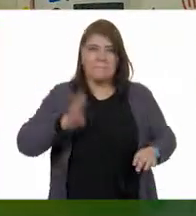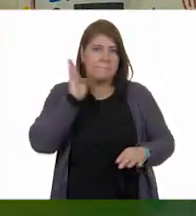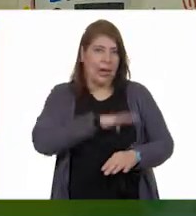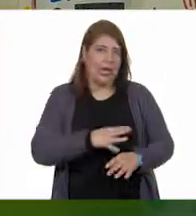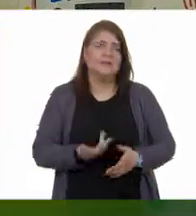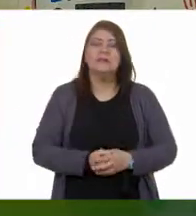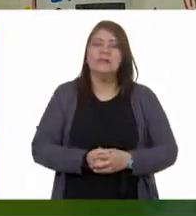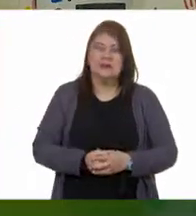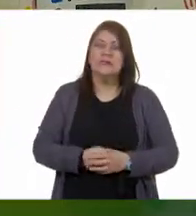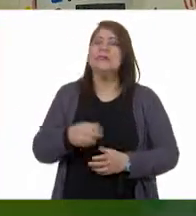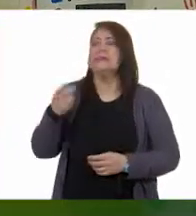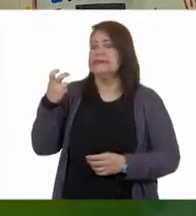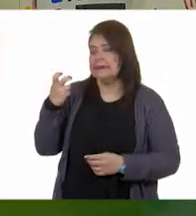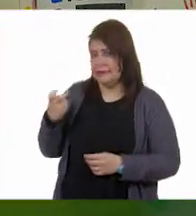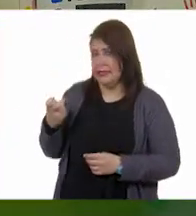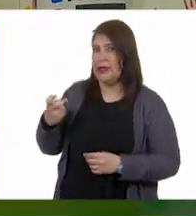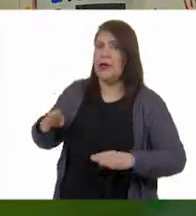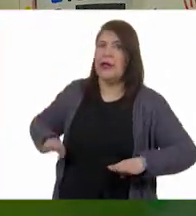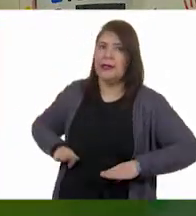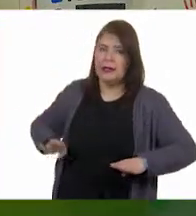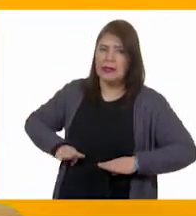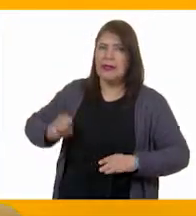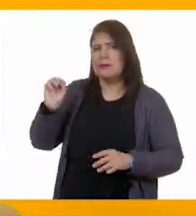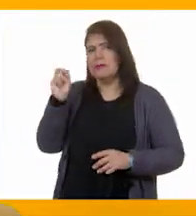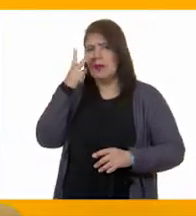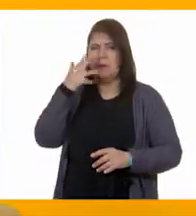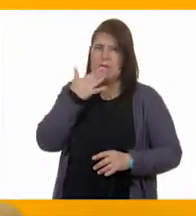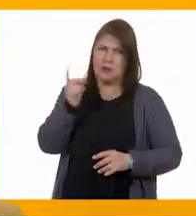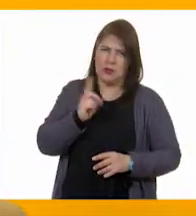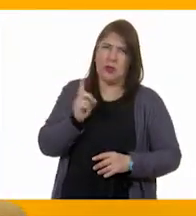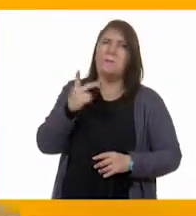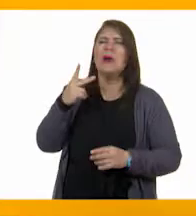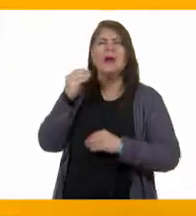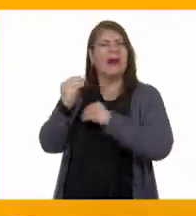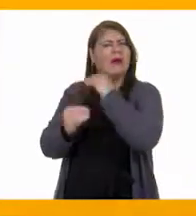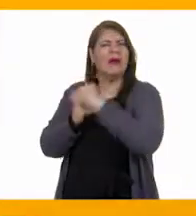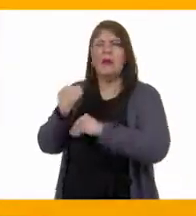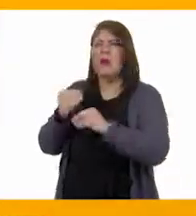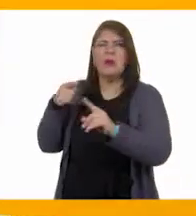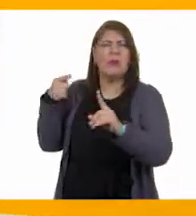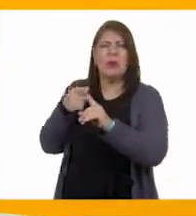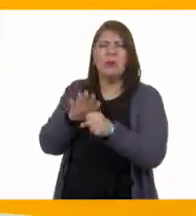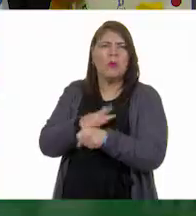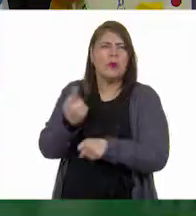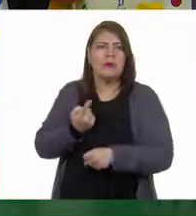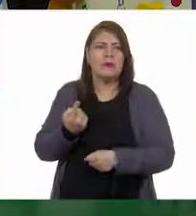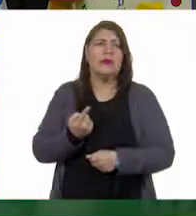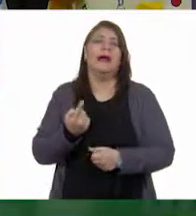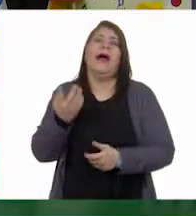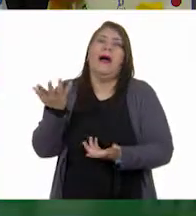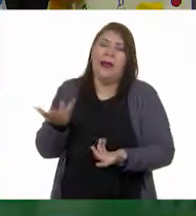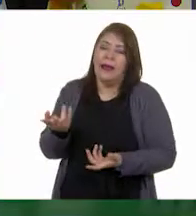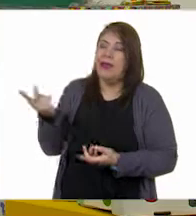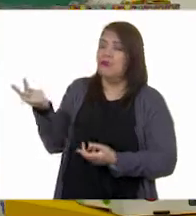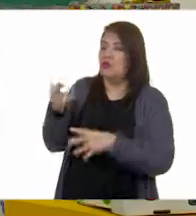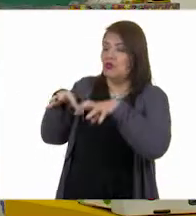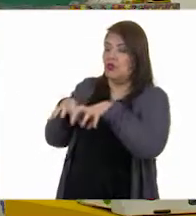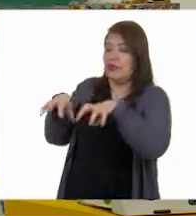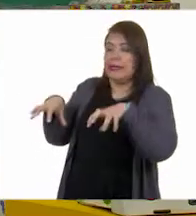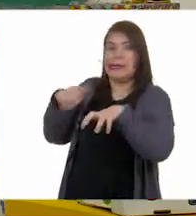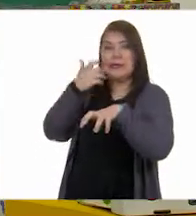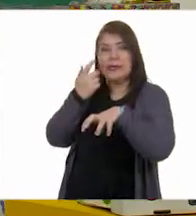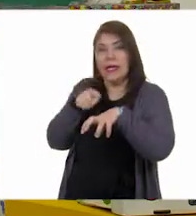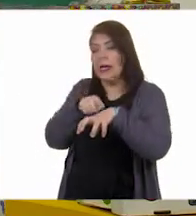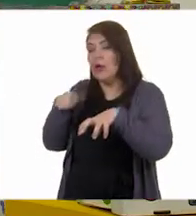Su actitud no fue la mejor, pero ¿por qué fue la discusión? Porque las dos querían usar la cancha para